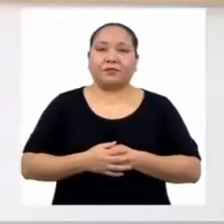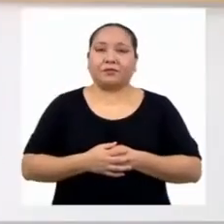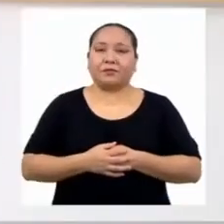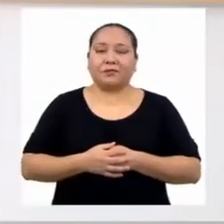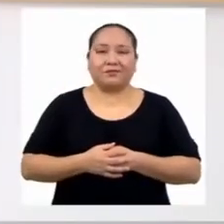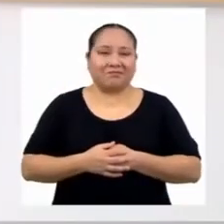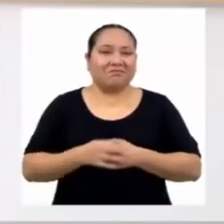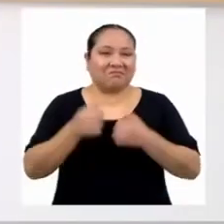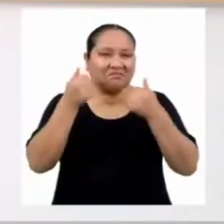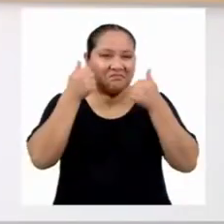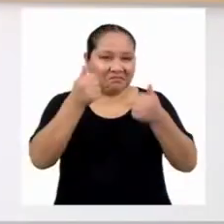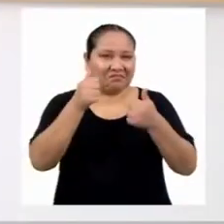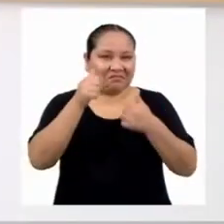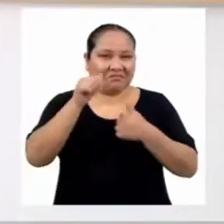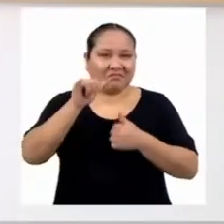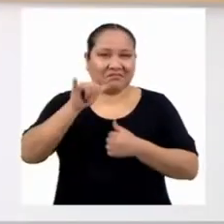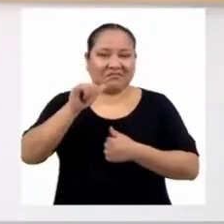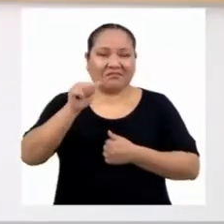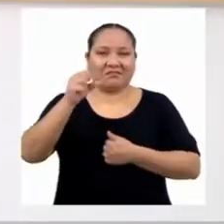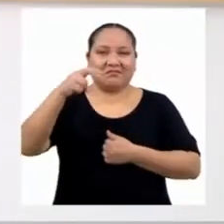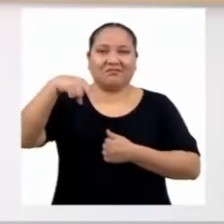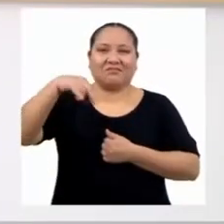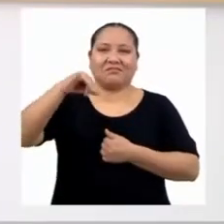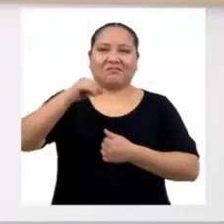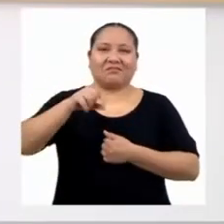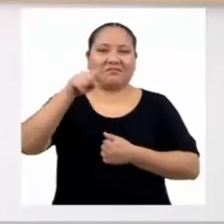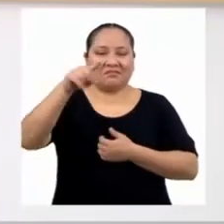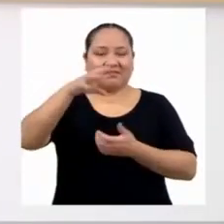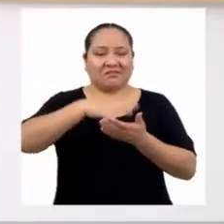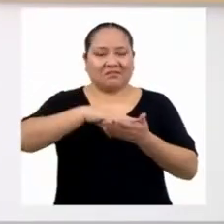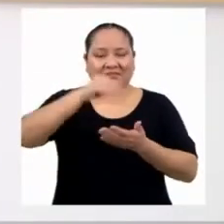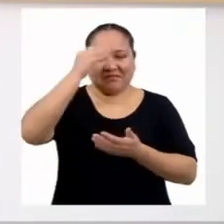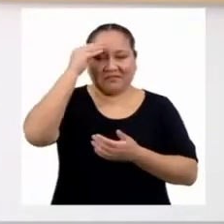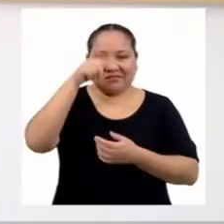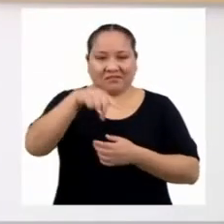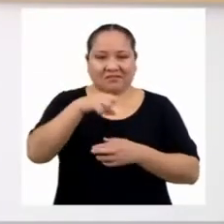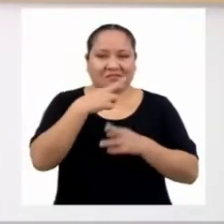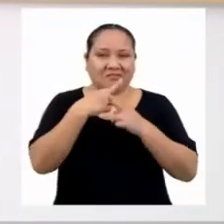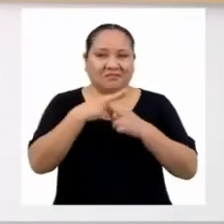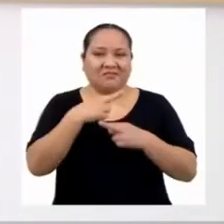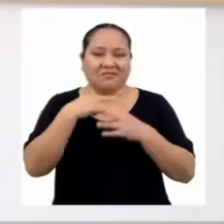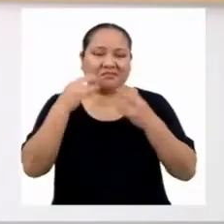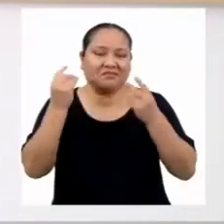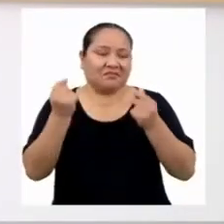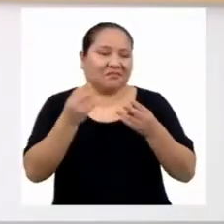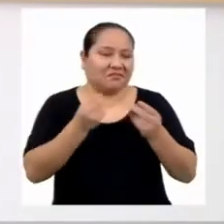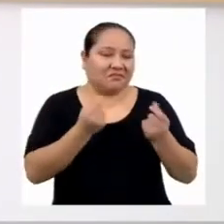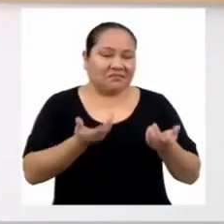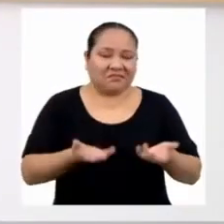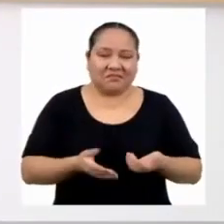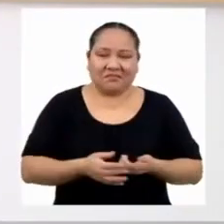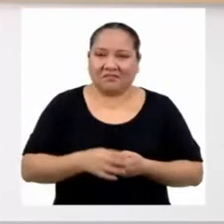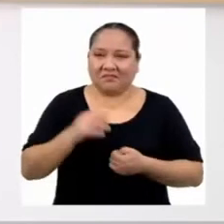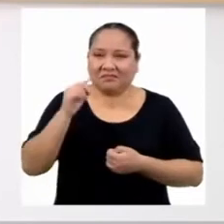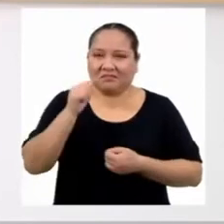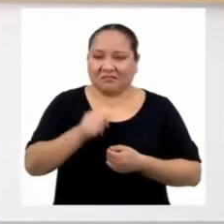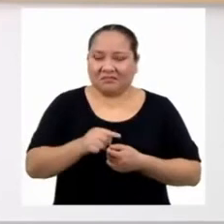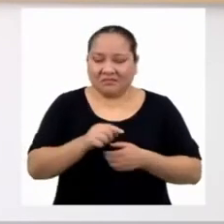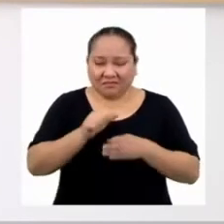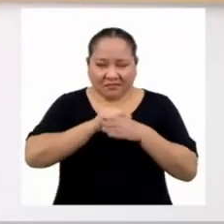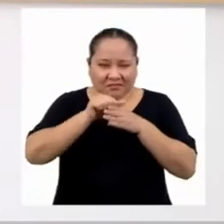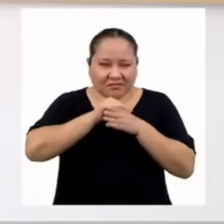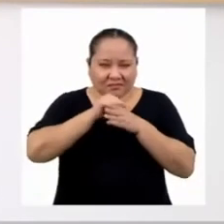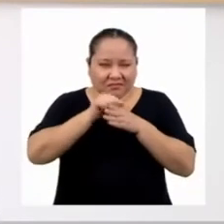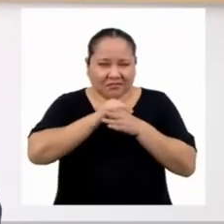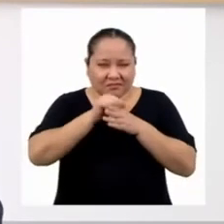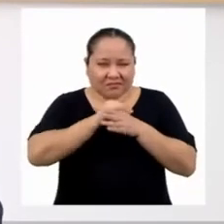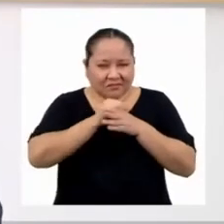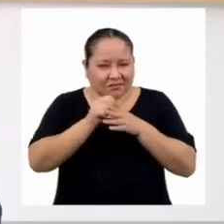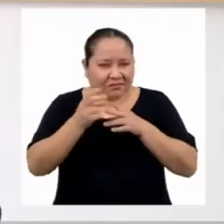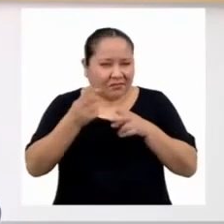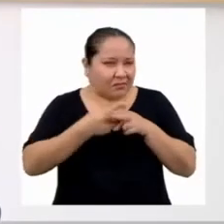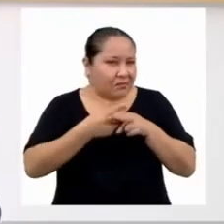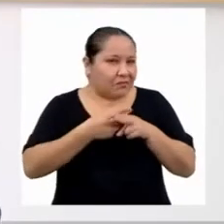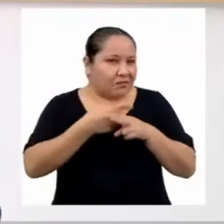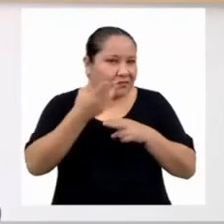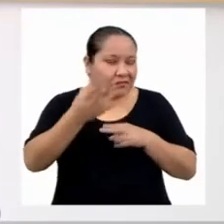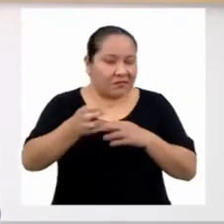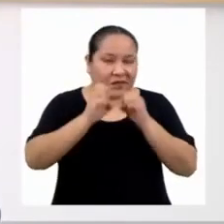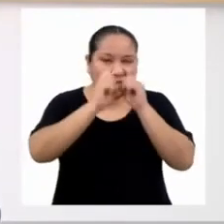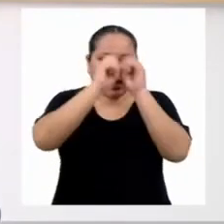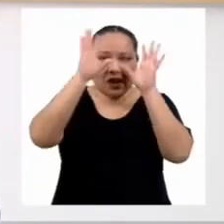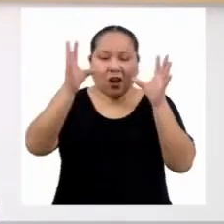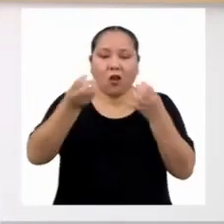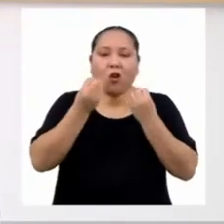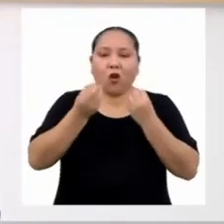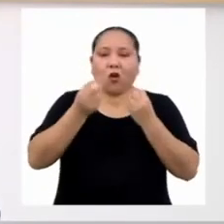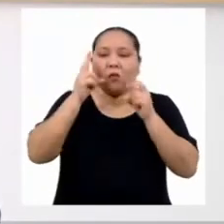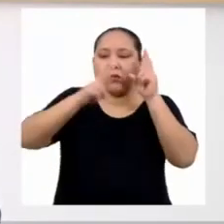Muy bien, Yanira. Has obtenido estas respuestas a la velocidad del rayo. Con estos pequeños repasos, ha quedado claro cómo